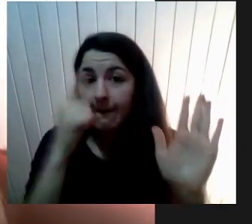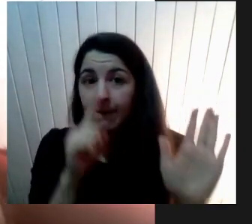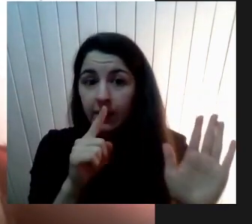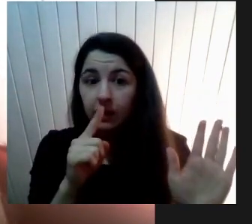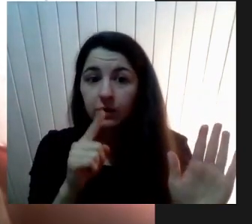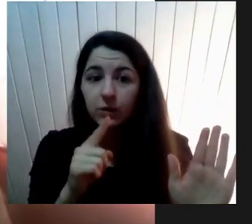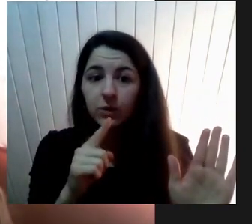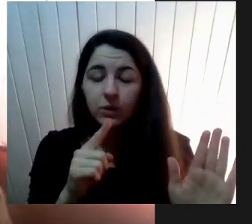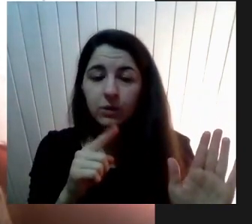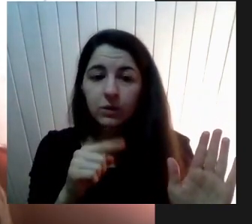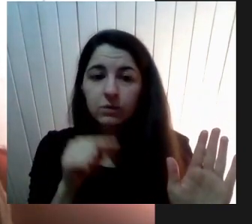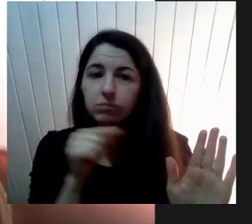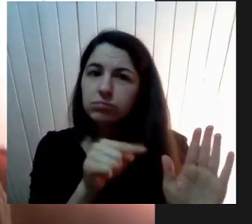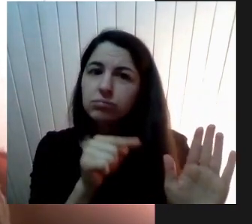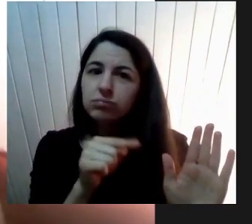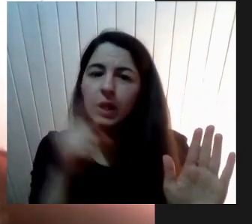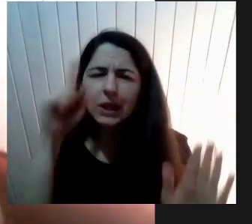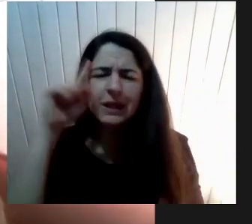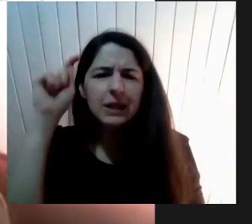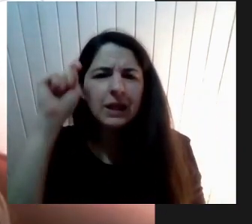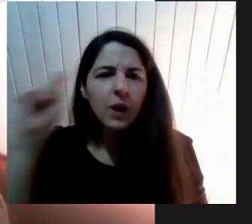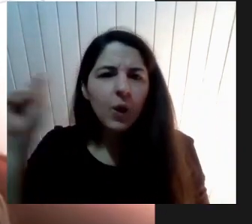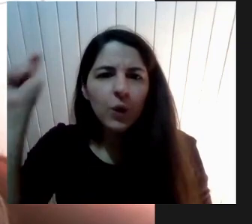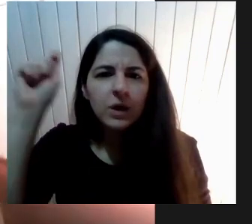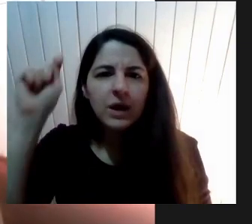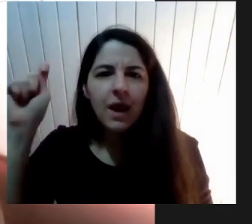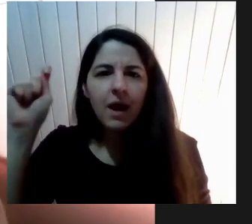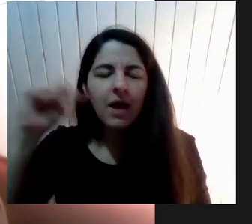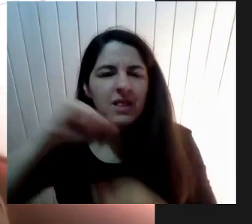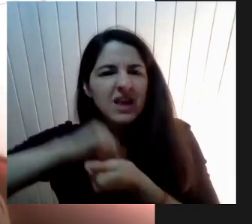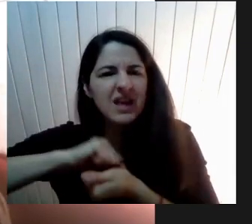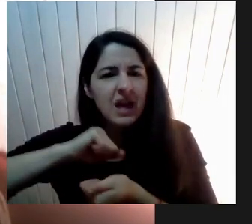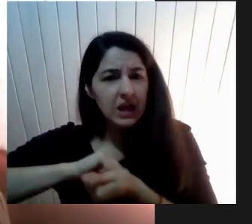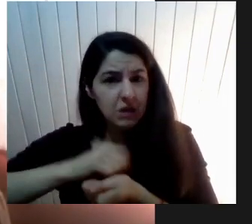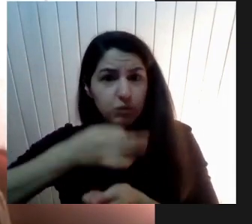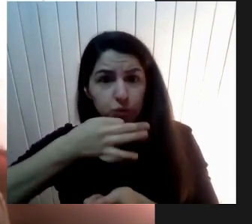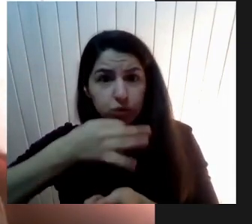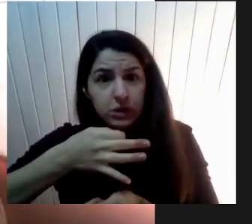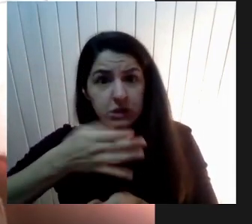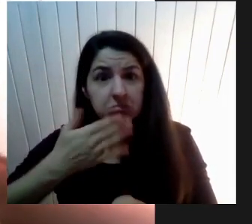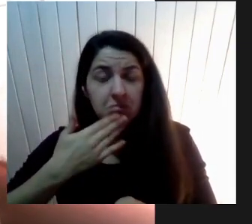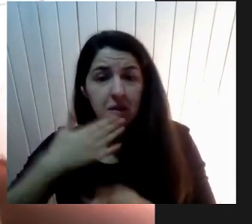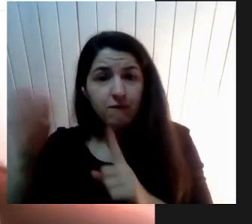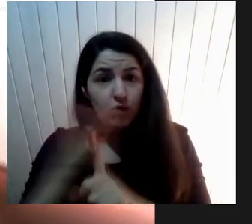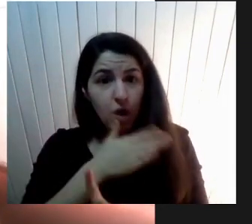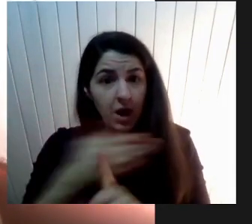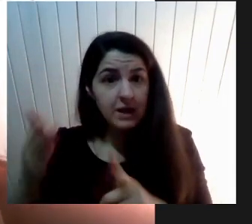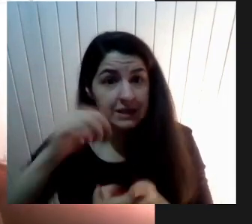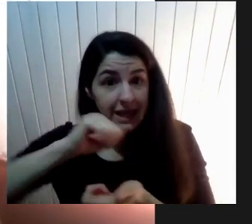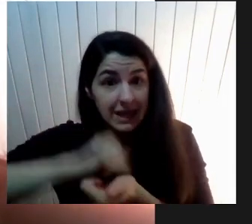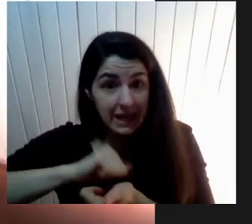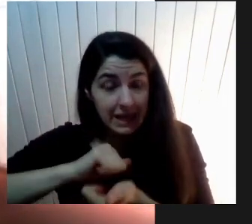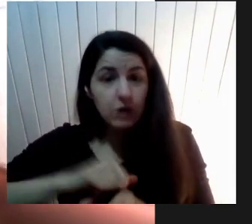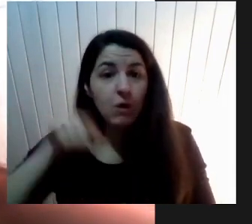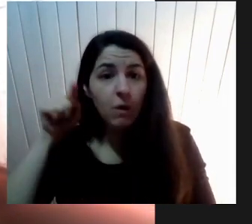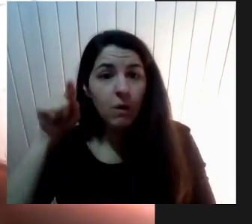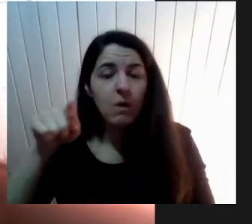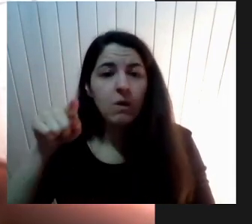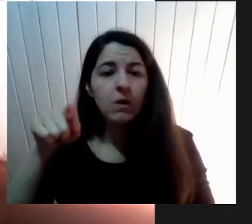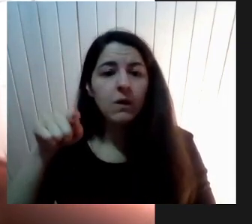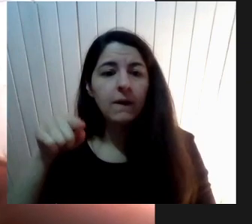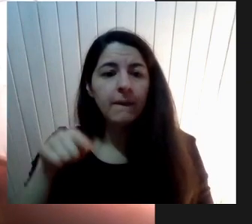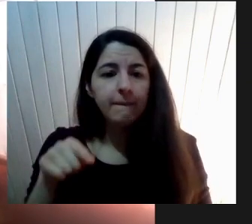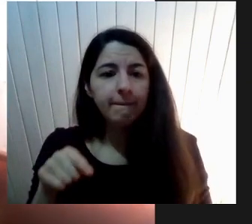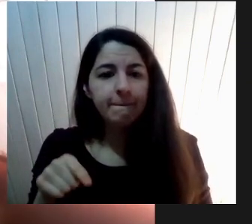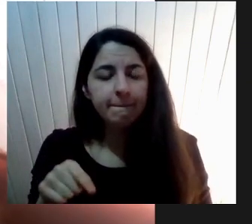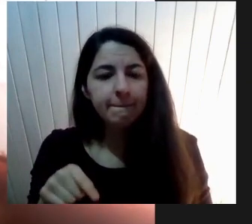está basado En la teoría De género E incluso Se menciona La palabra Violencia De género Para referirse A esa teoría Es